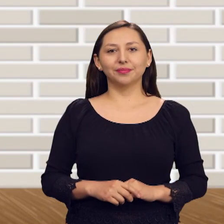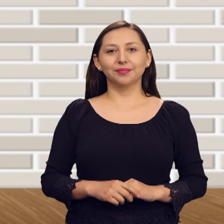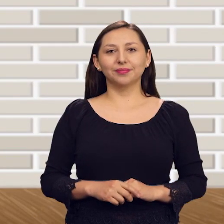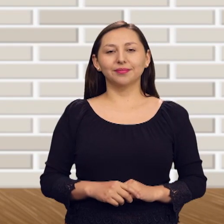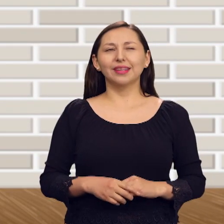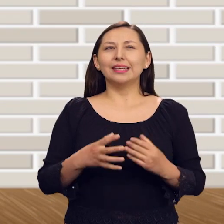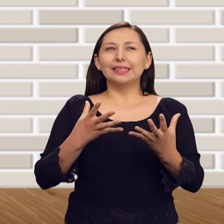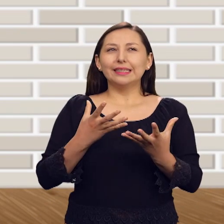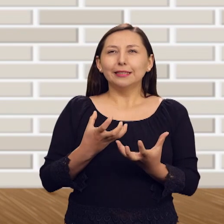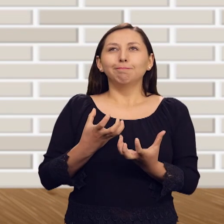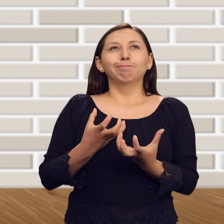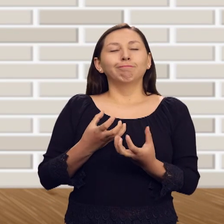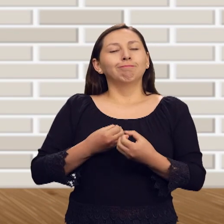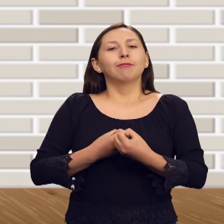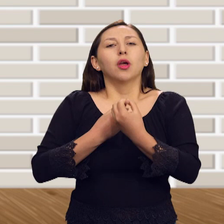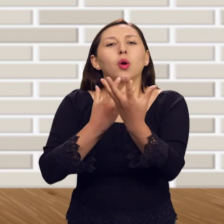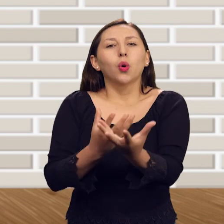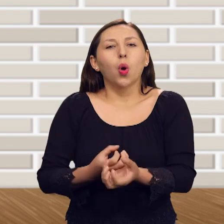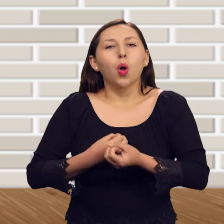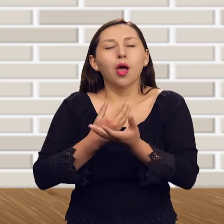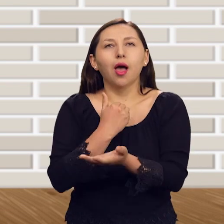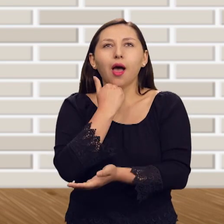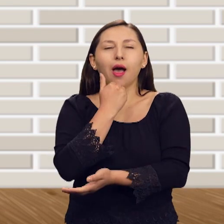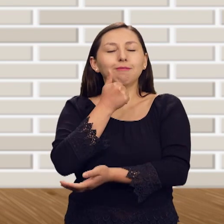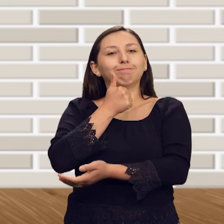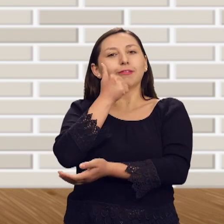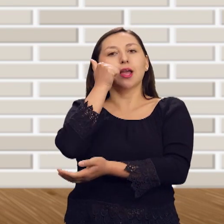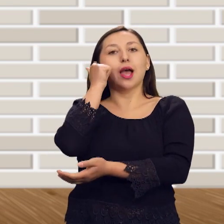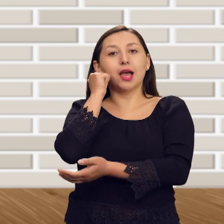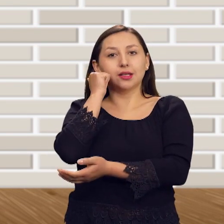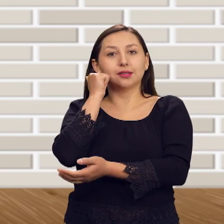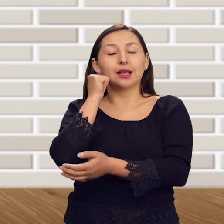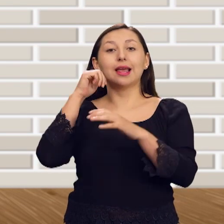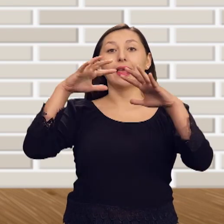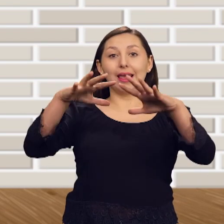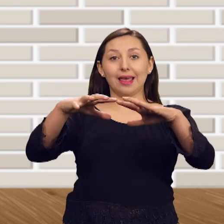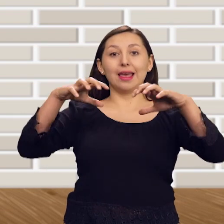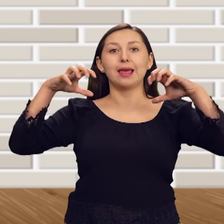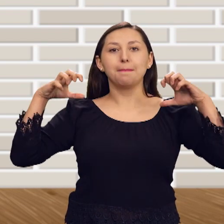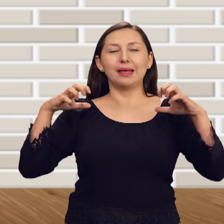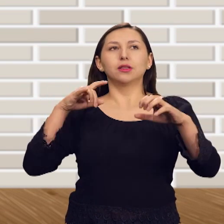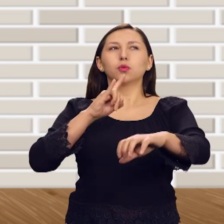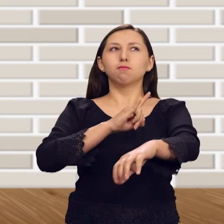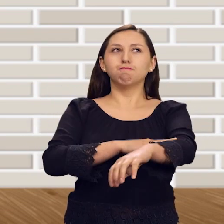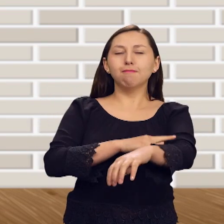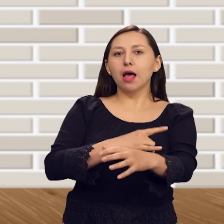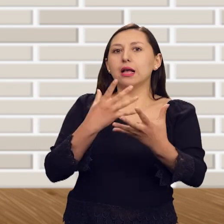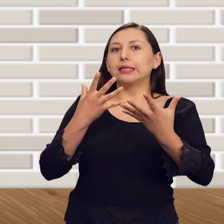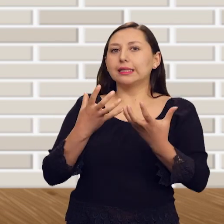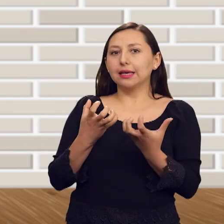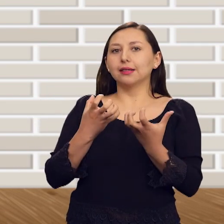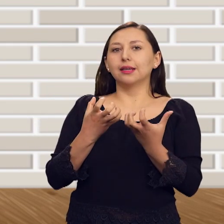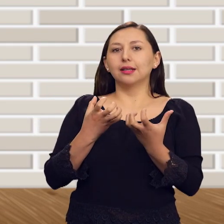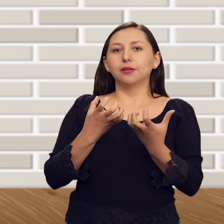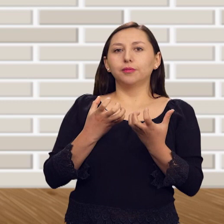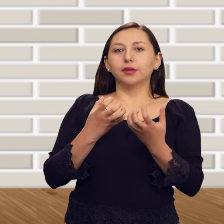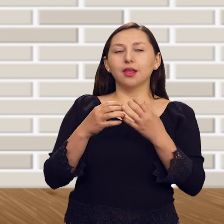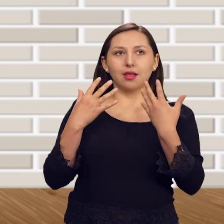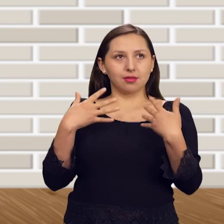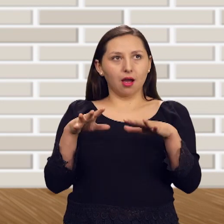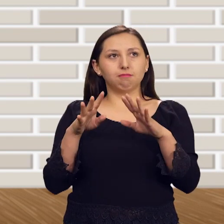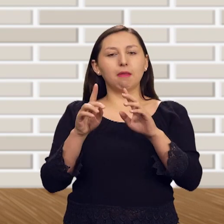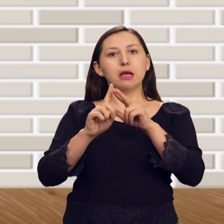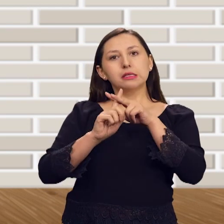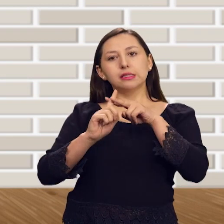Quiero contarles algo que me pasó ayer. Estaba en un evento y quise ir al baño. Así que al sumarme a la